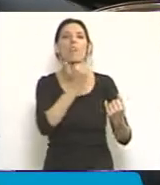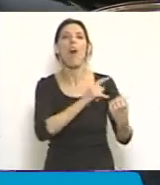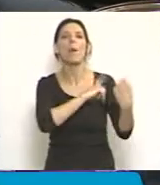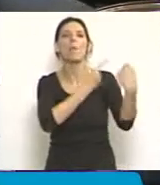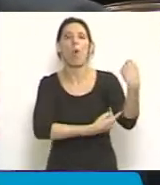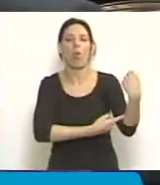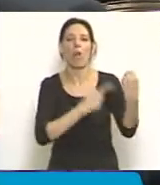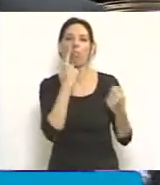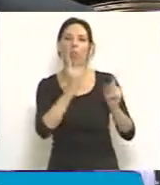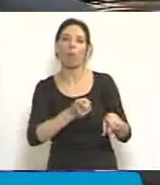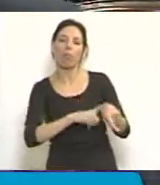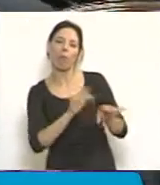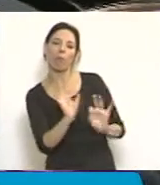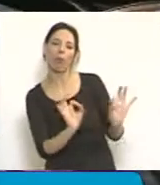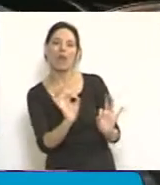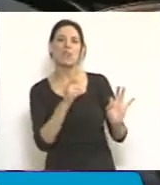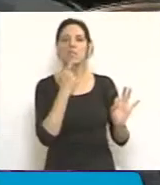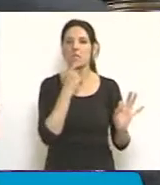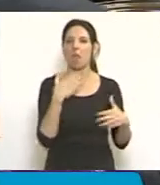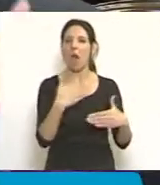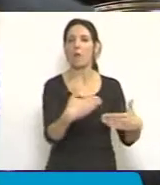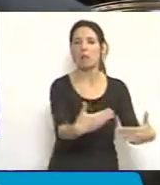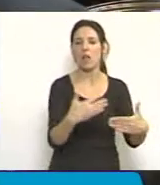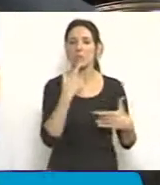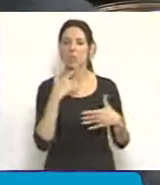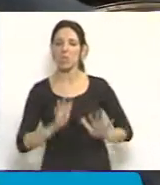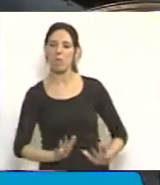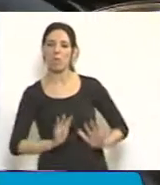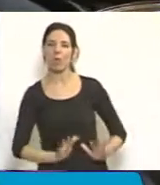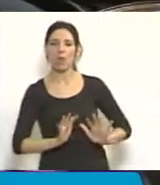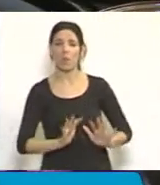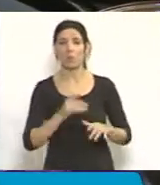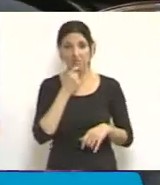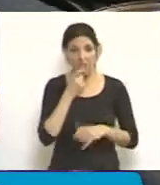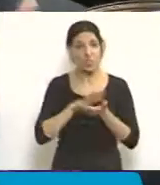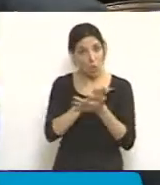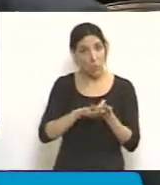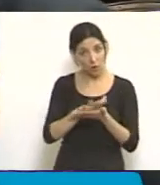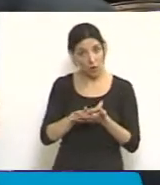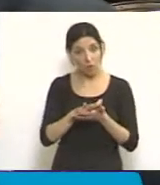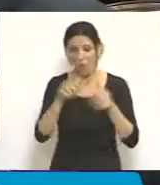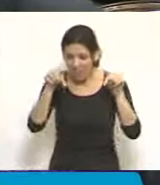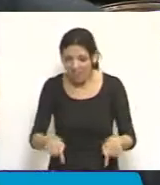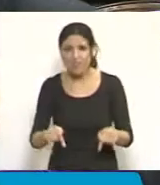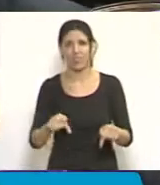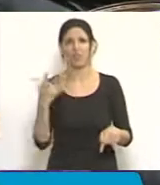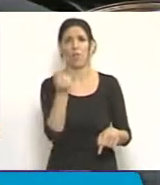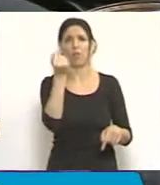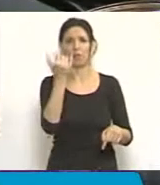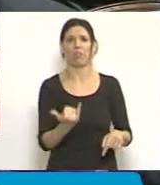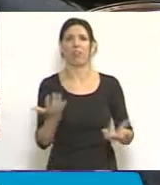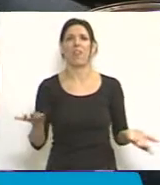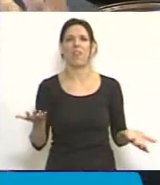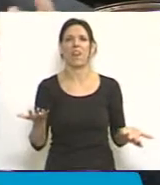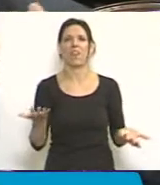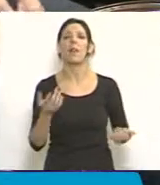tiempos políticos, en función del avance o no de unas causas. Si vamos a solucionar esto, esta es la oportunidad y parte